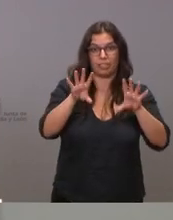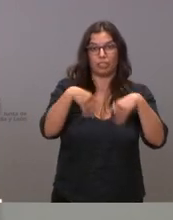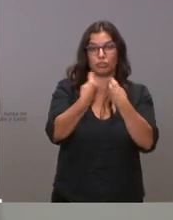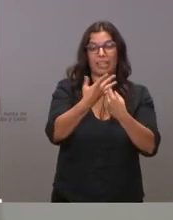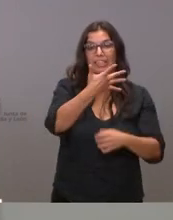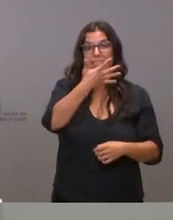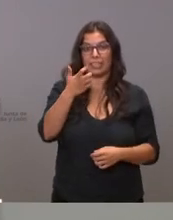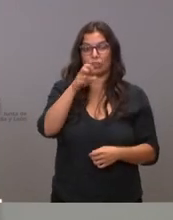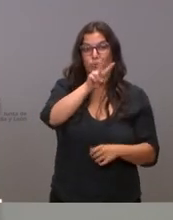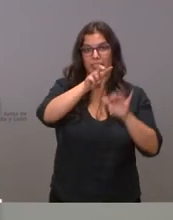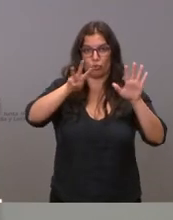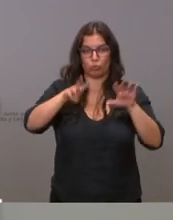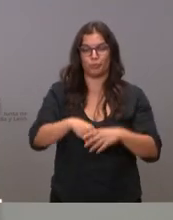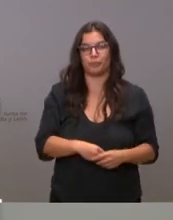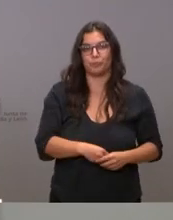528